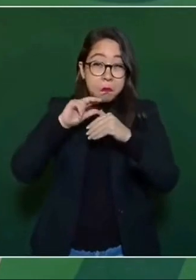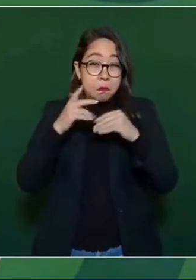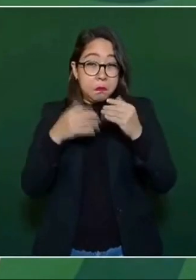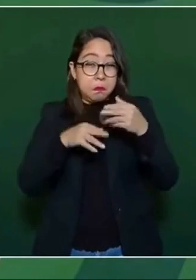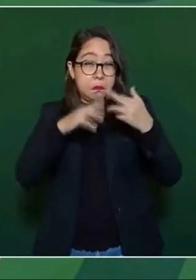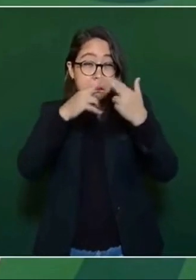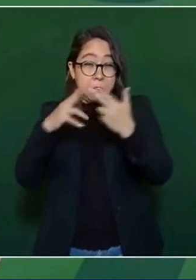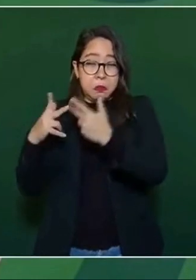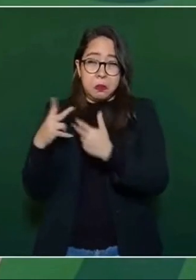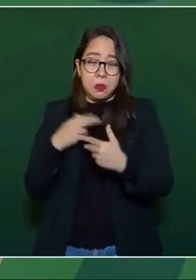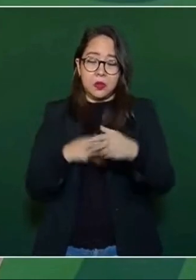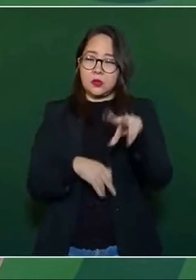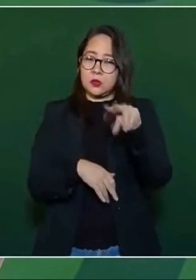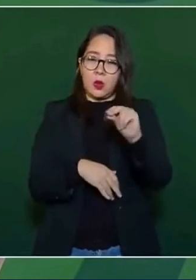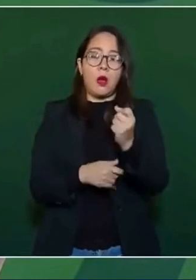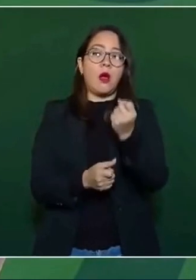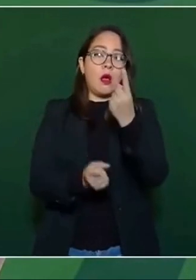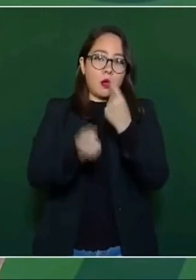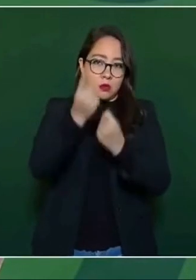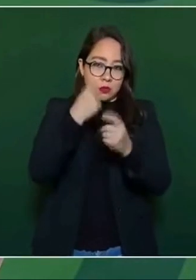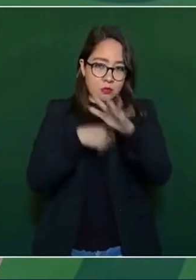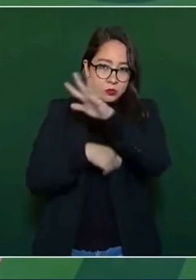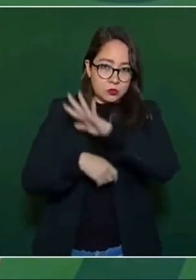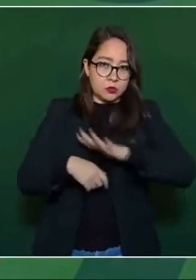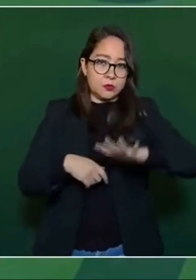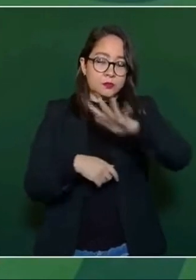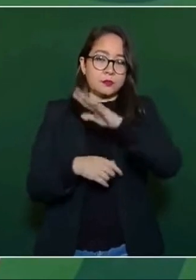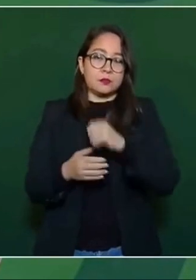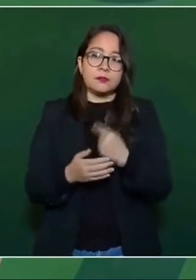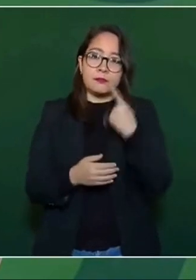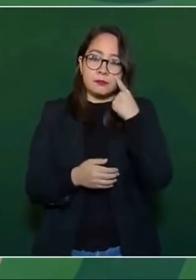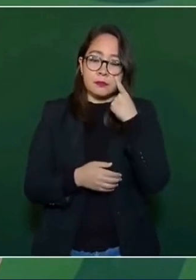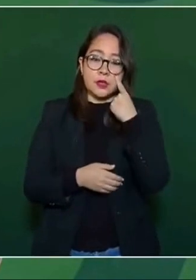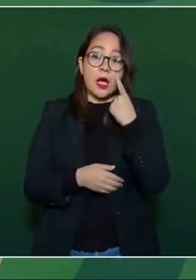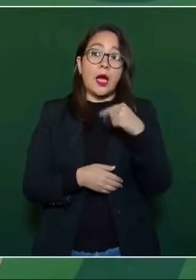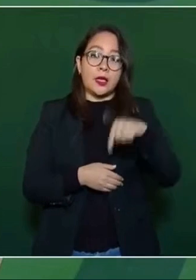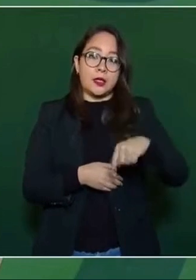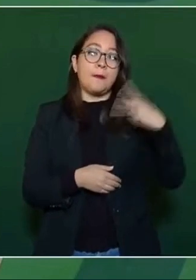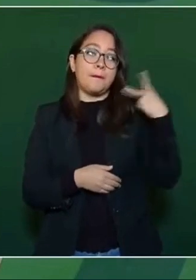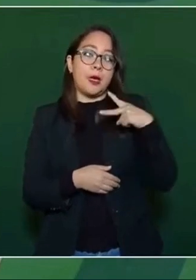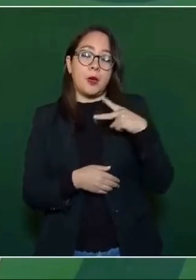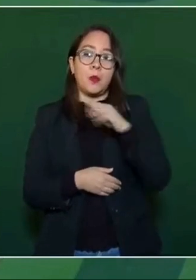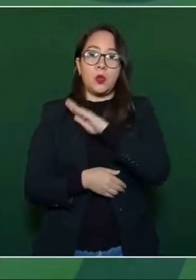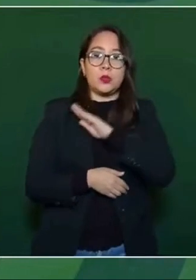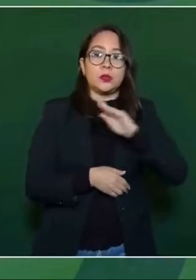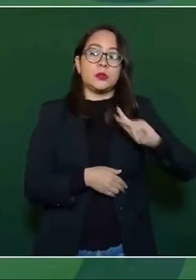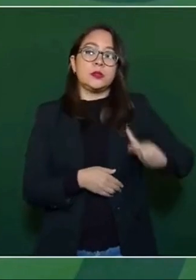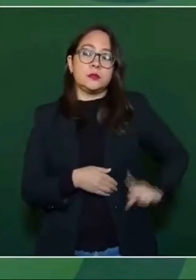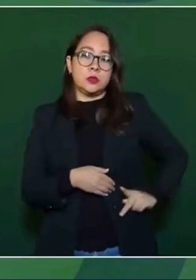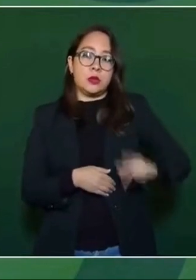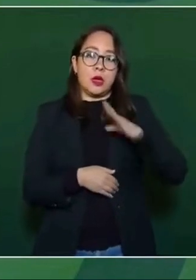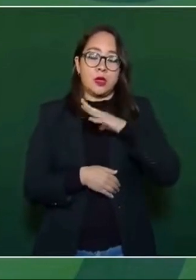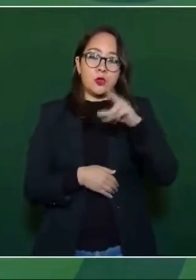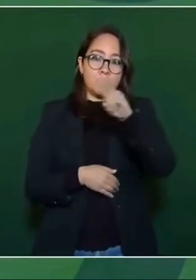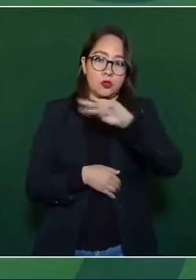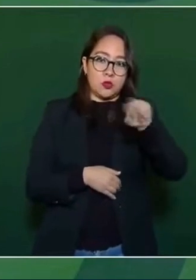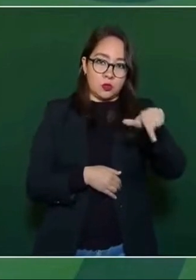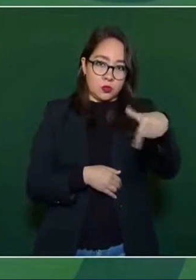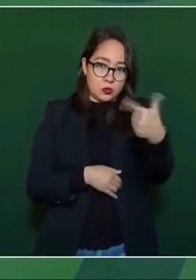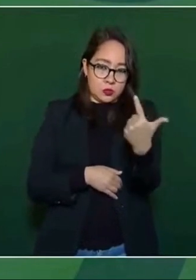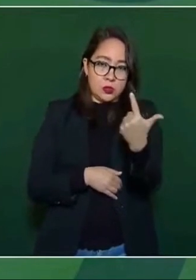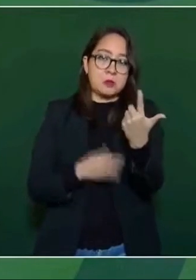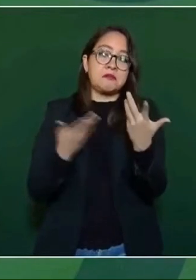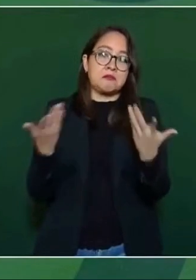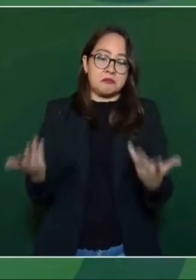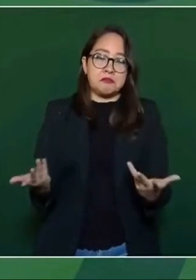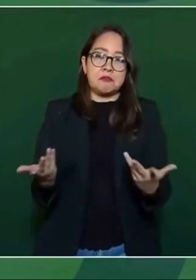tiene 212 municipios. Y estamos hablando de